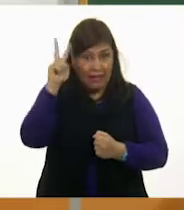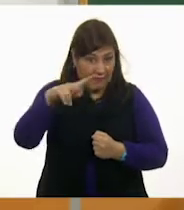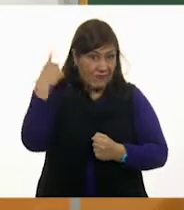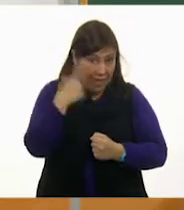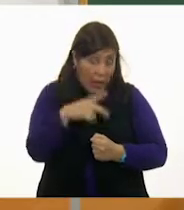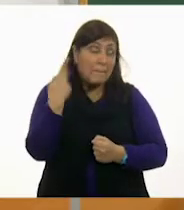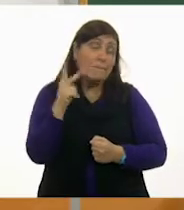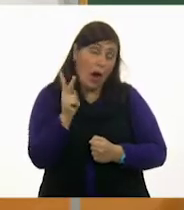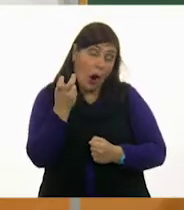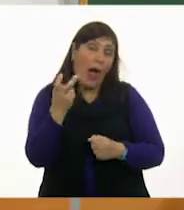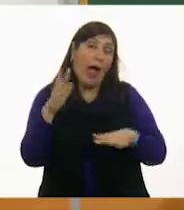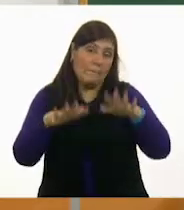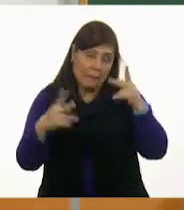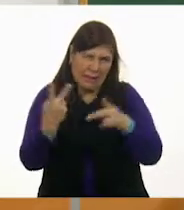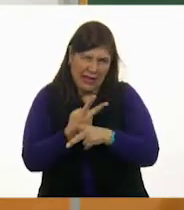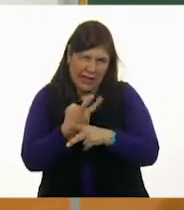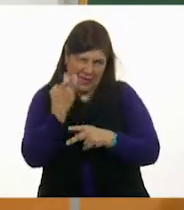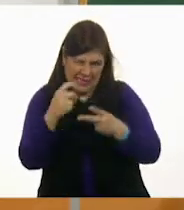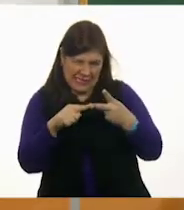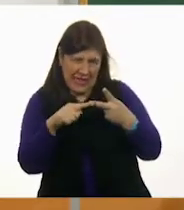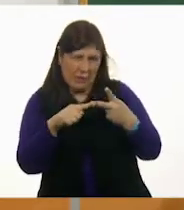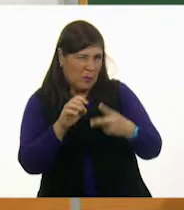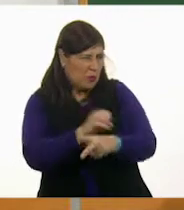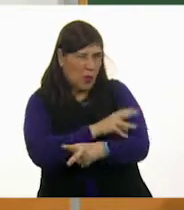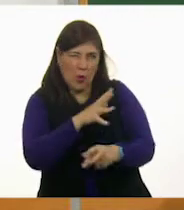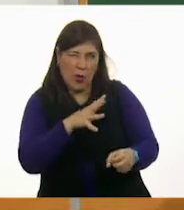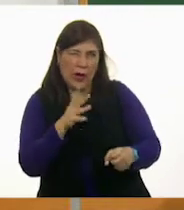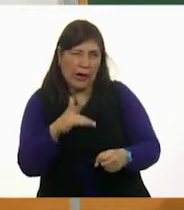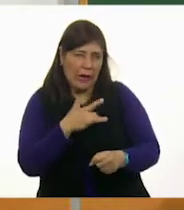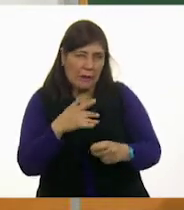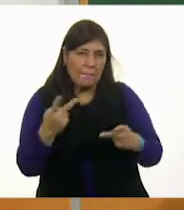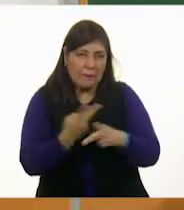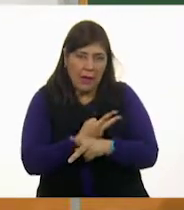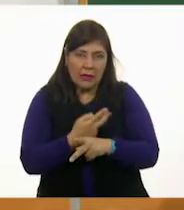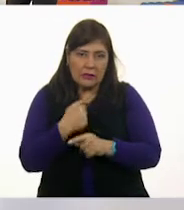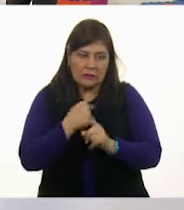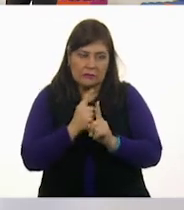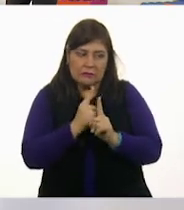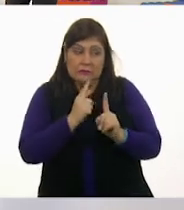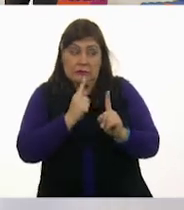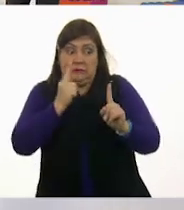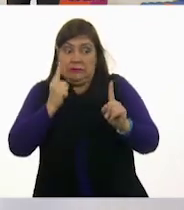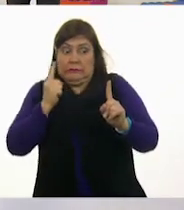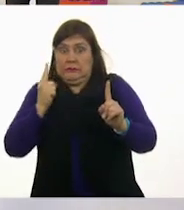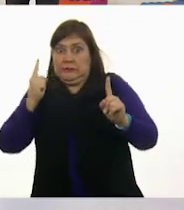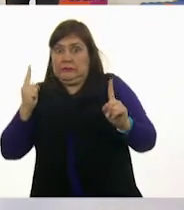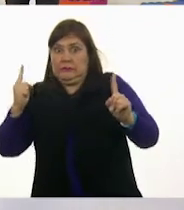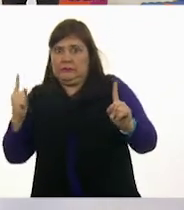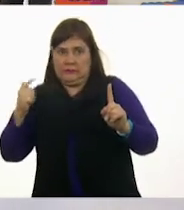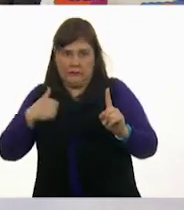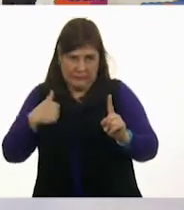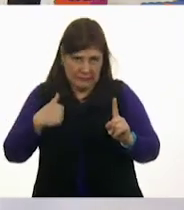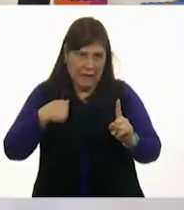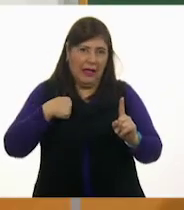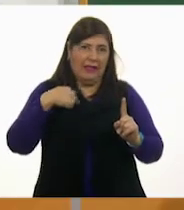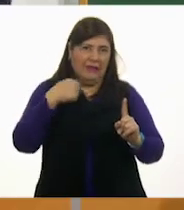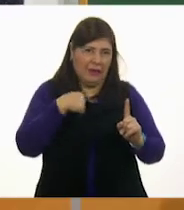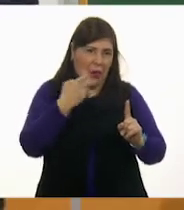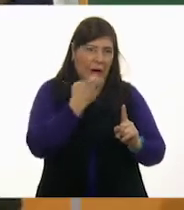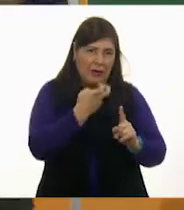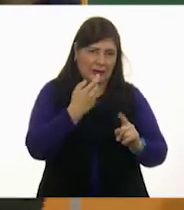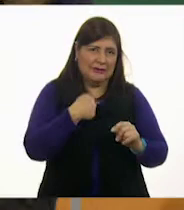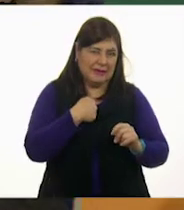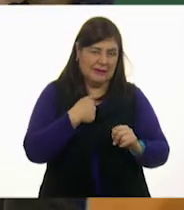Y cuando esa emoción sucede, yo me alejo. Y alejo aquello que la provoca.